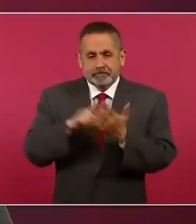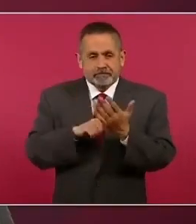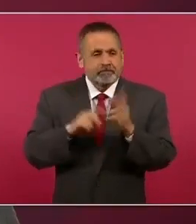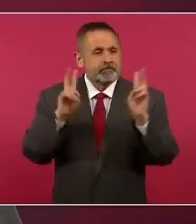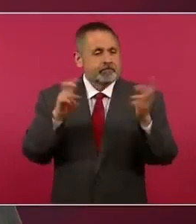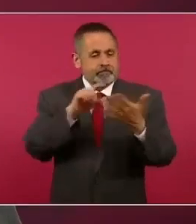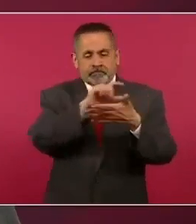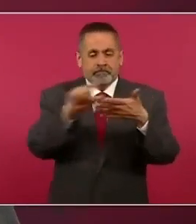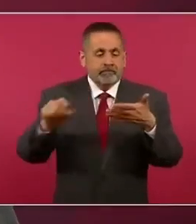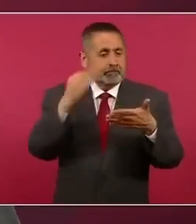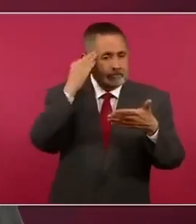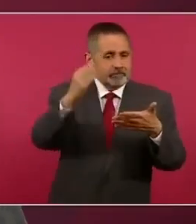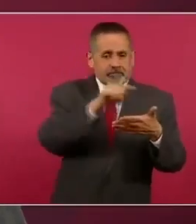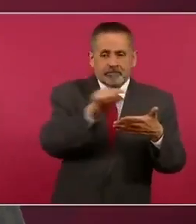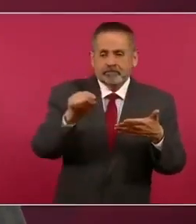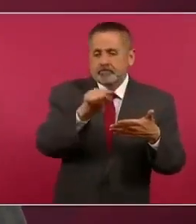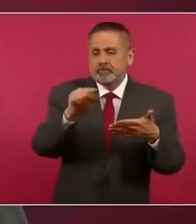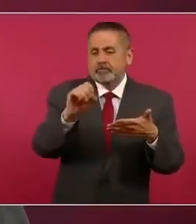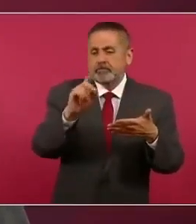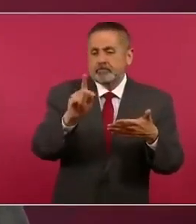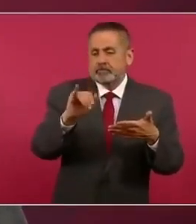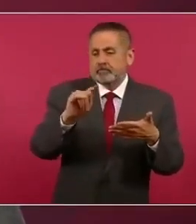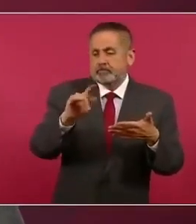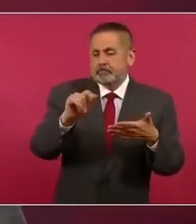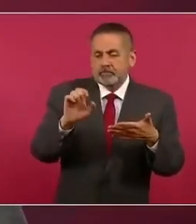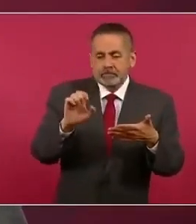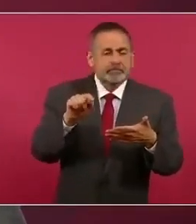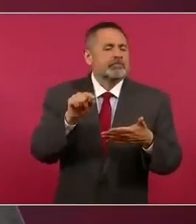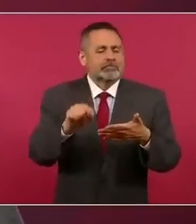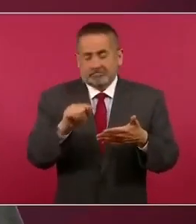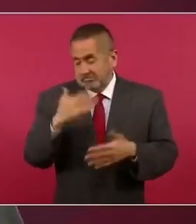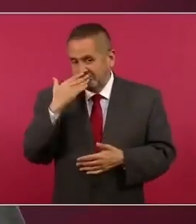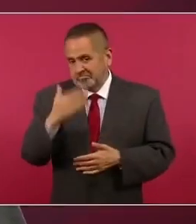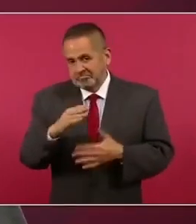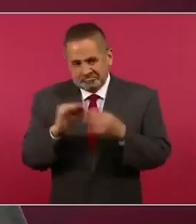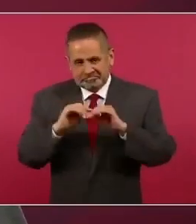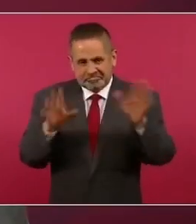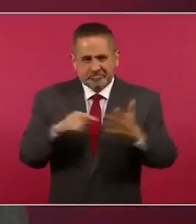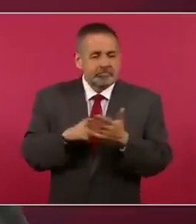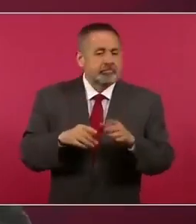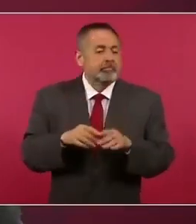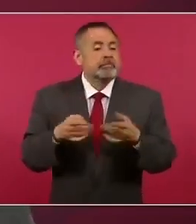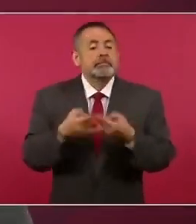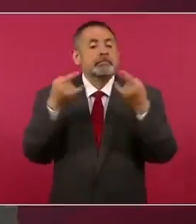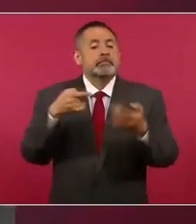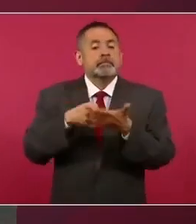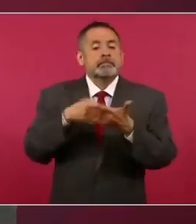de zopilotes es muy bueno sobre el asesinato